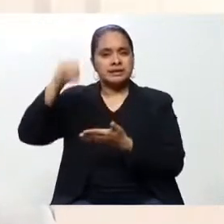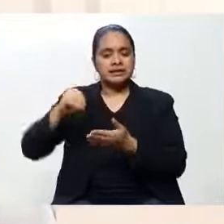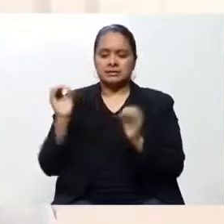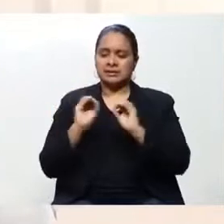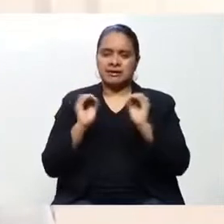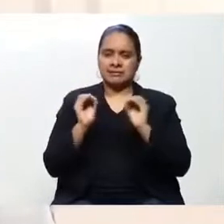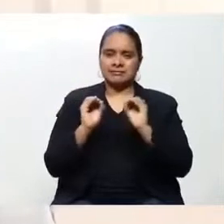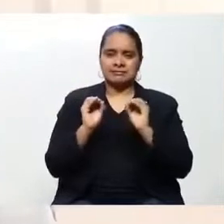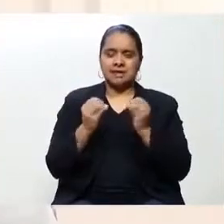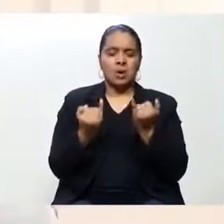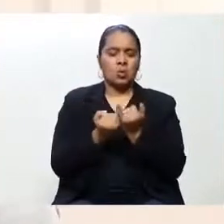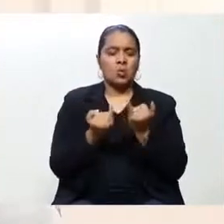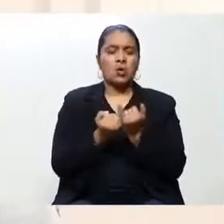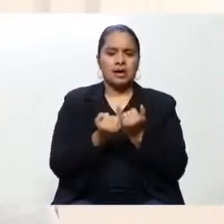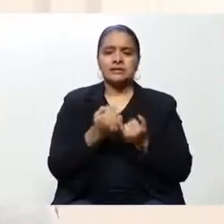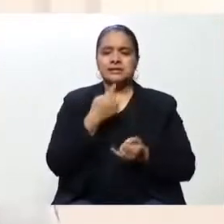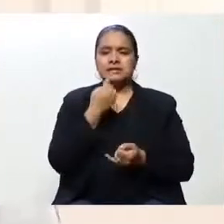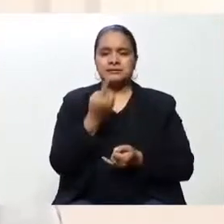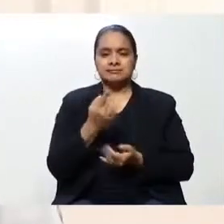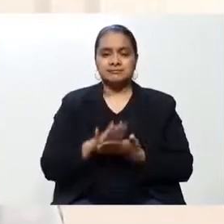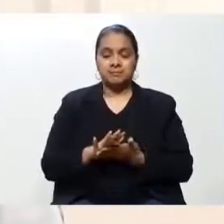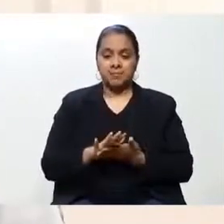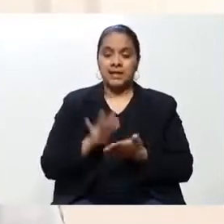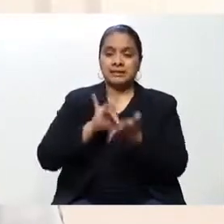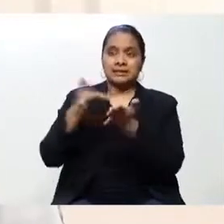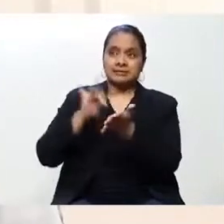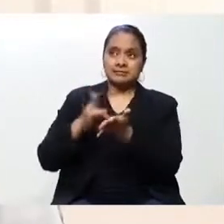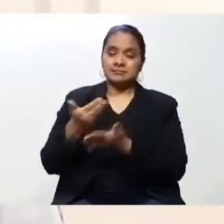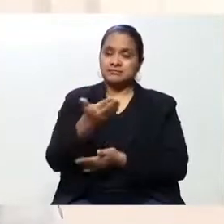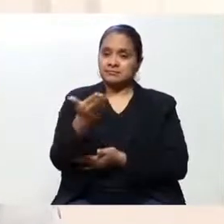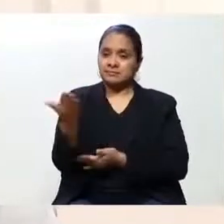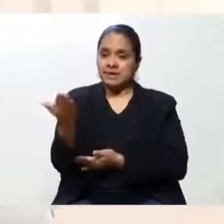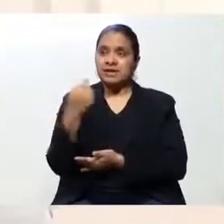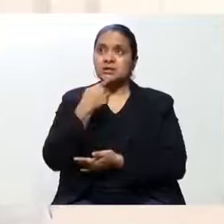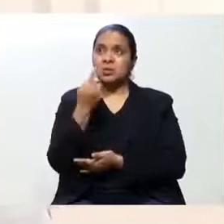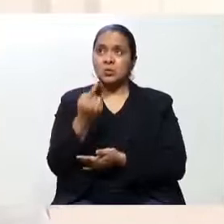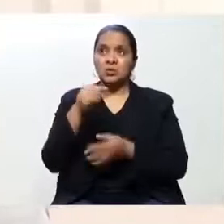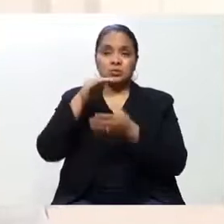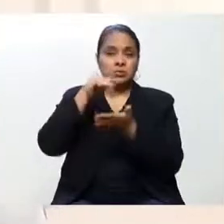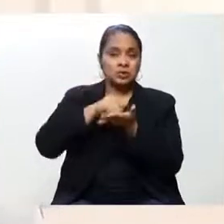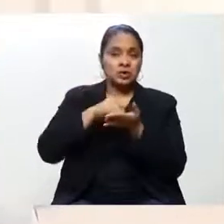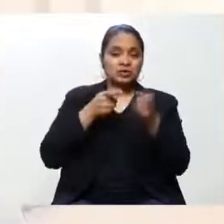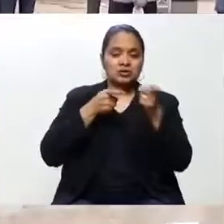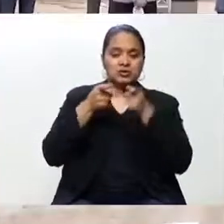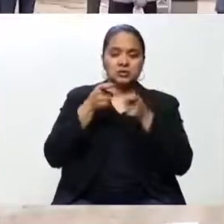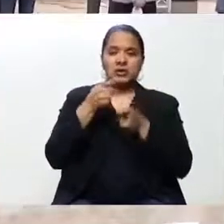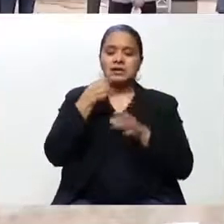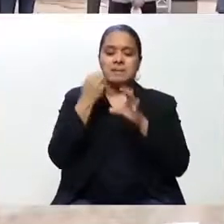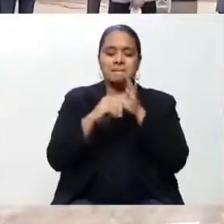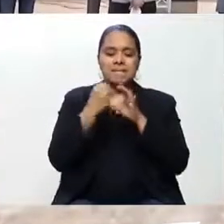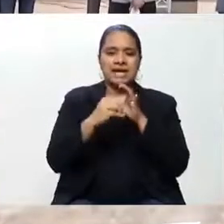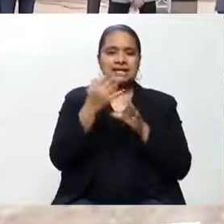agradecer la diligente participación de los entes reguladores de la Comisión